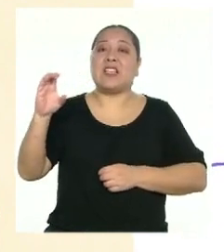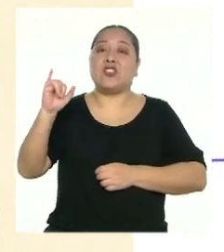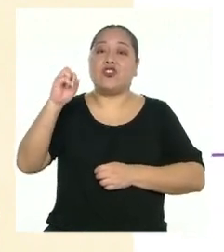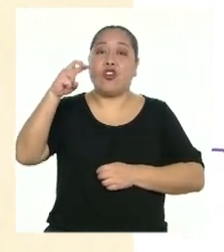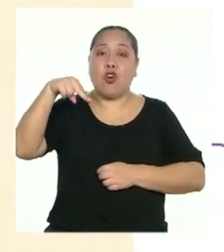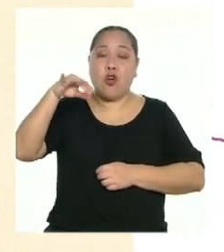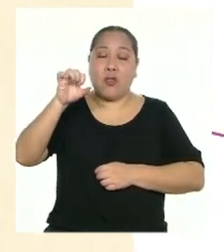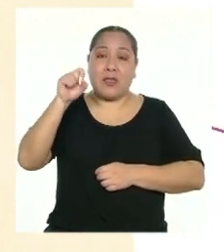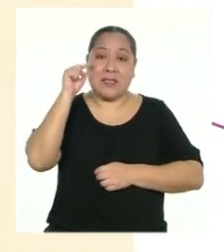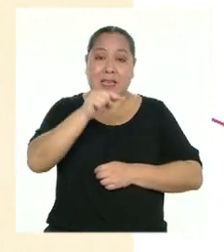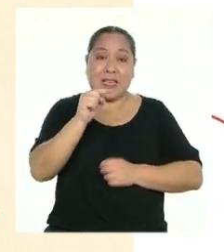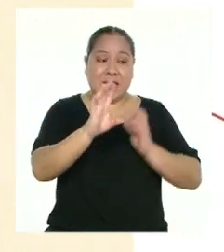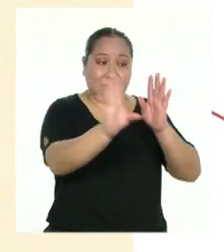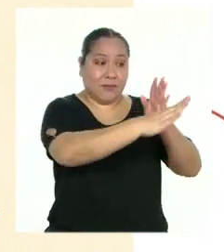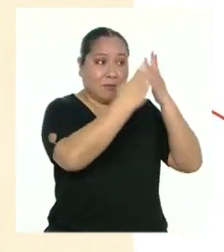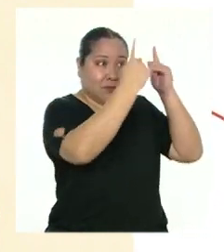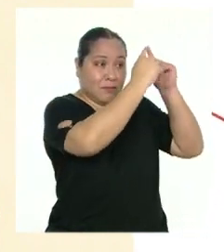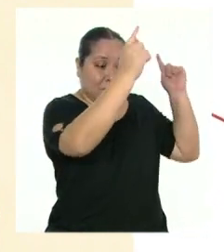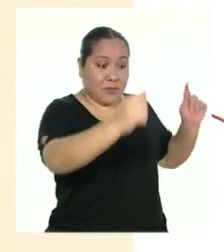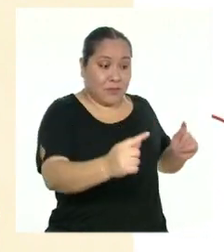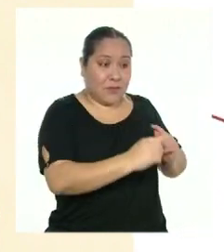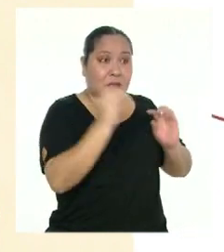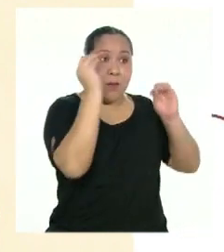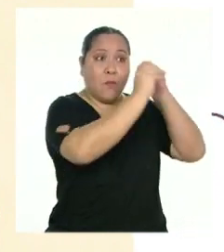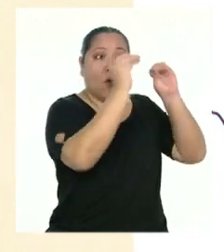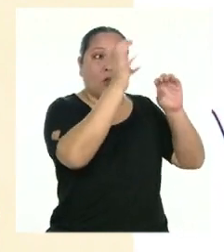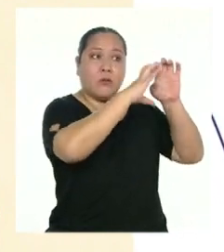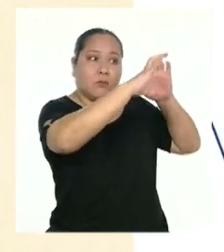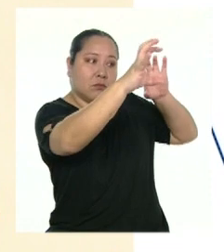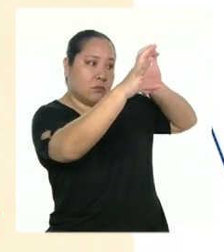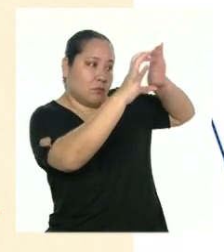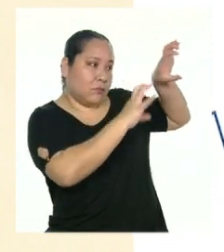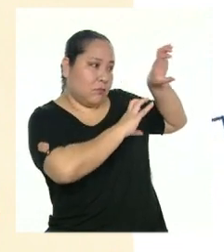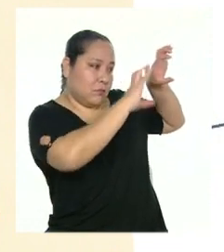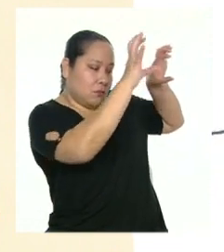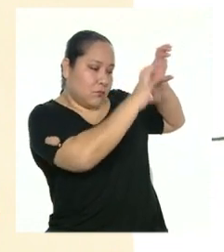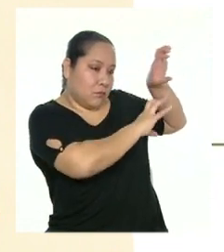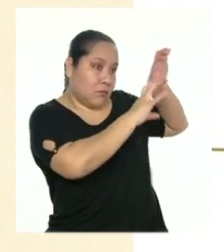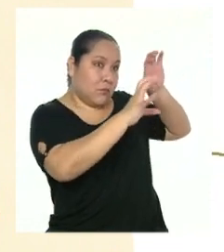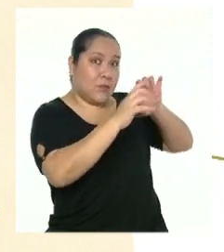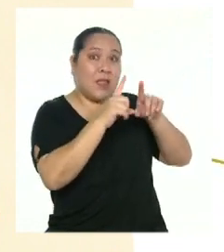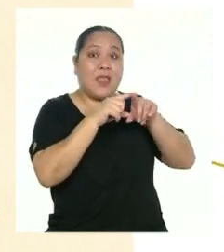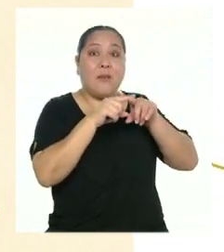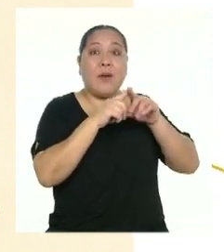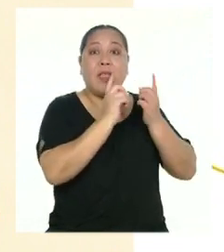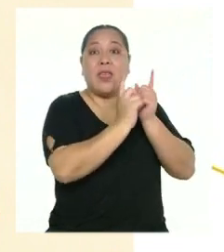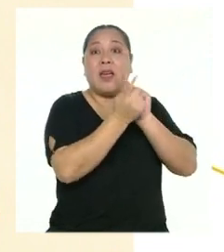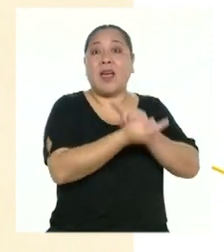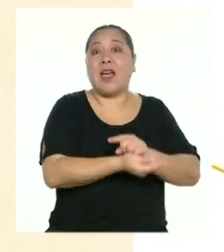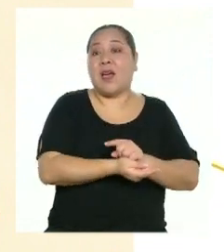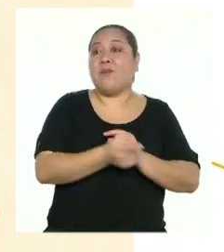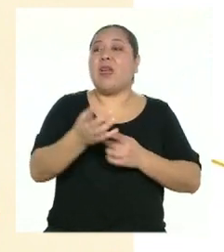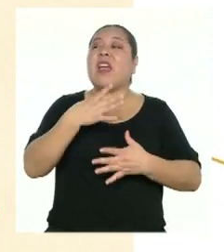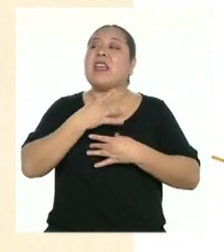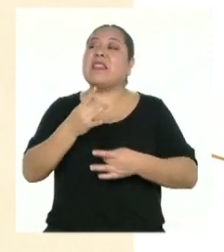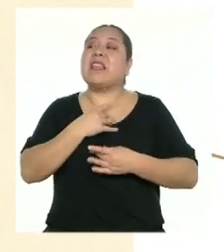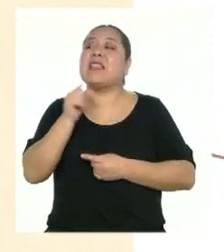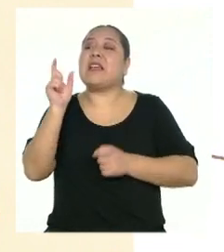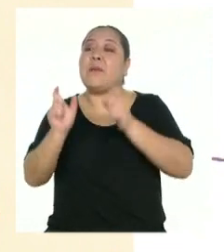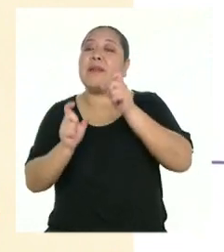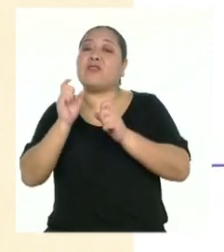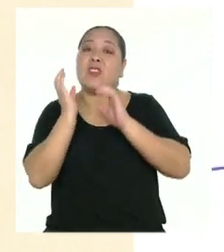en el periódico mural se separa el contenido en secciones y éstas varían de acuerdo a los intereses de quienes lo